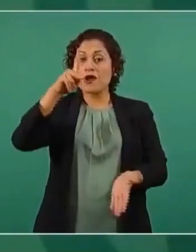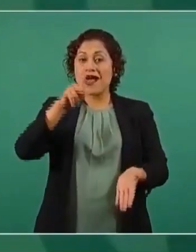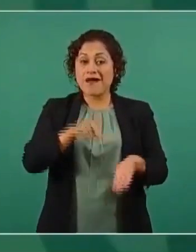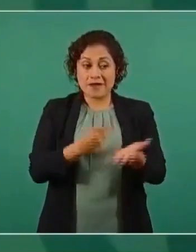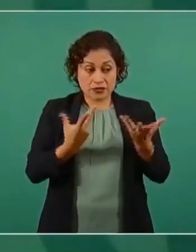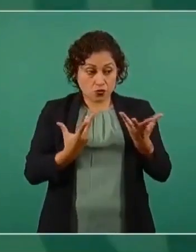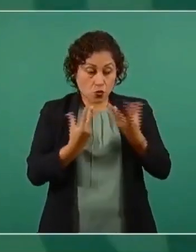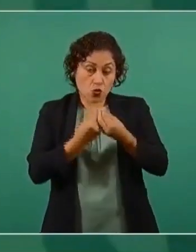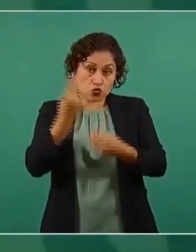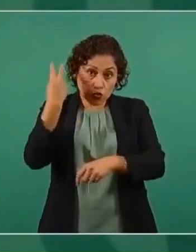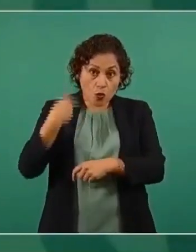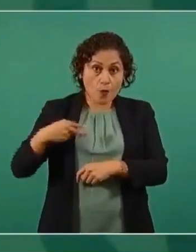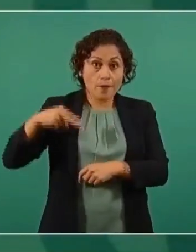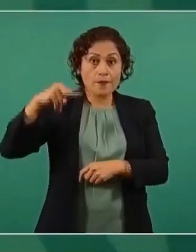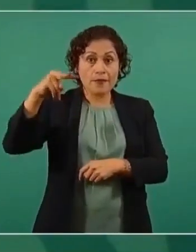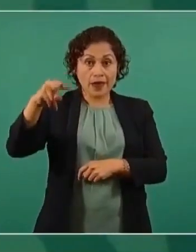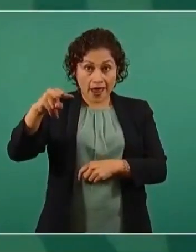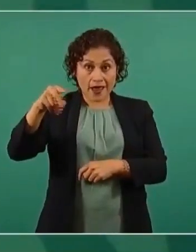cachetada.